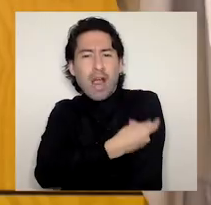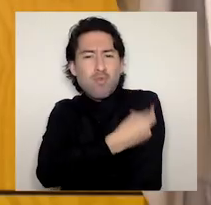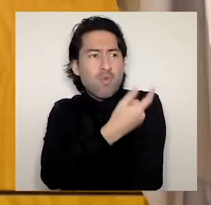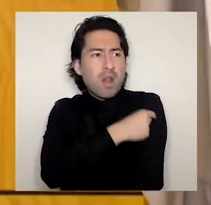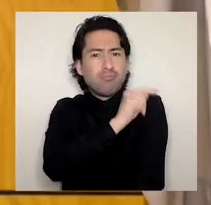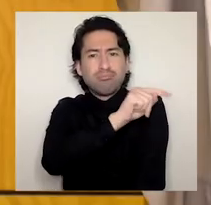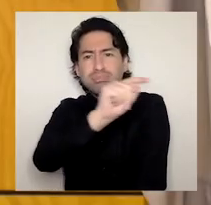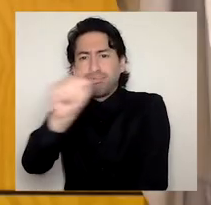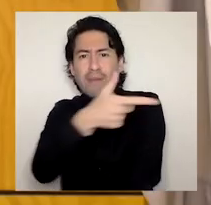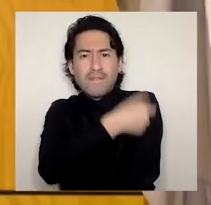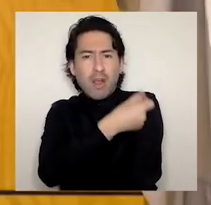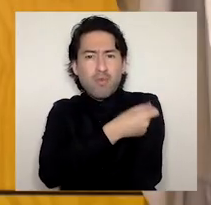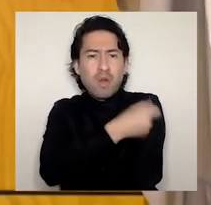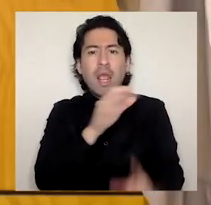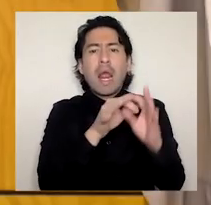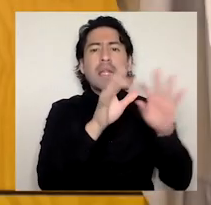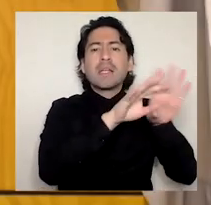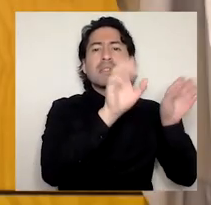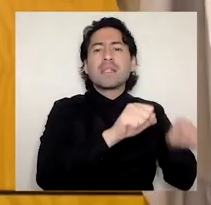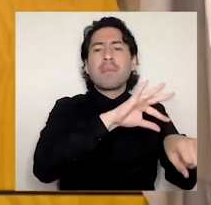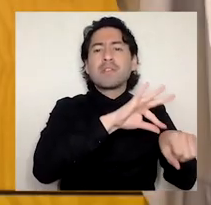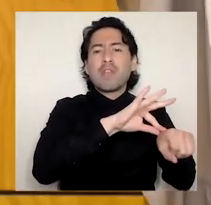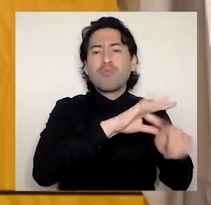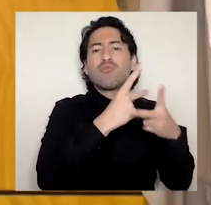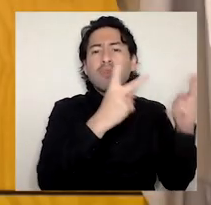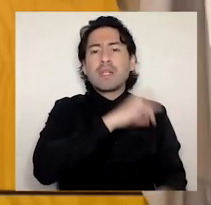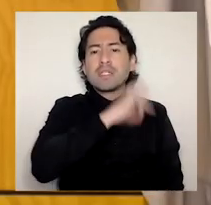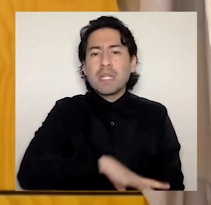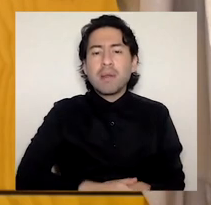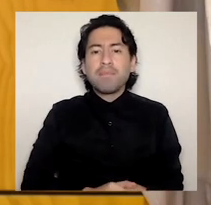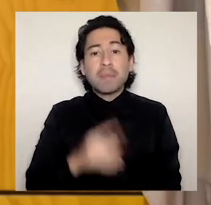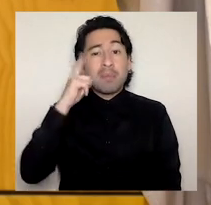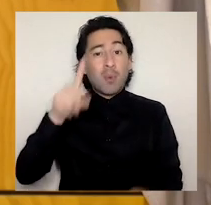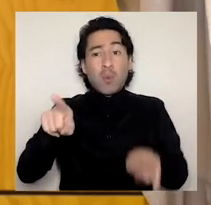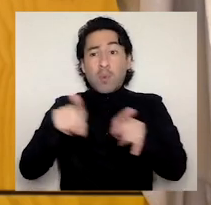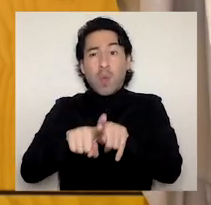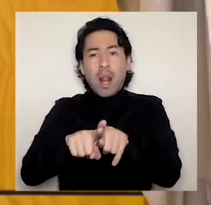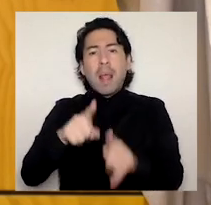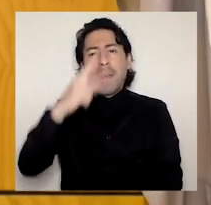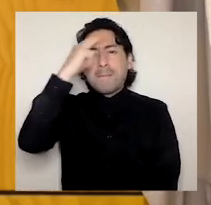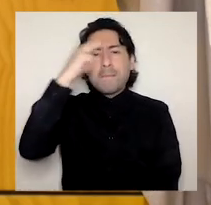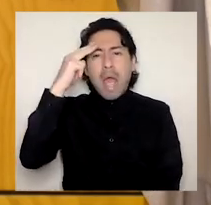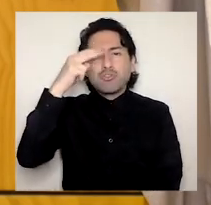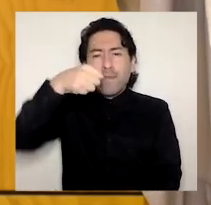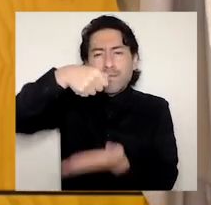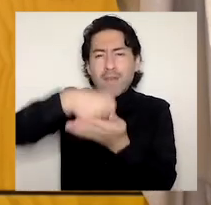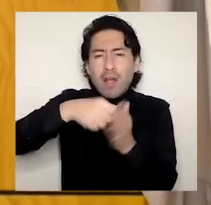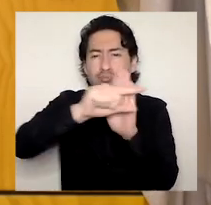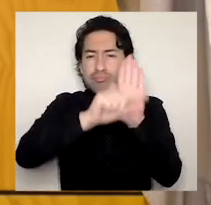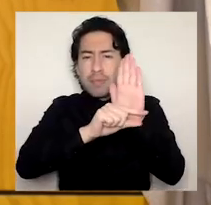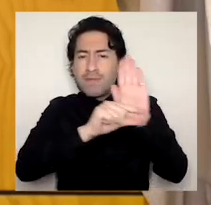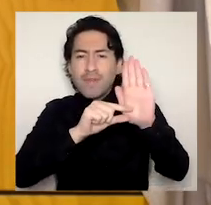No obstante lo anterior, debemos reconocer que los últimos días de marzo de 2021 han sido